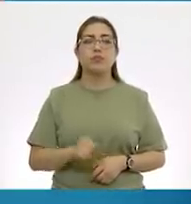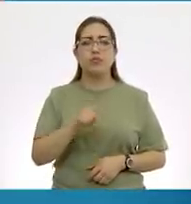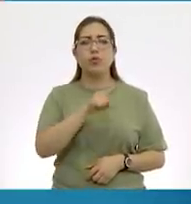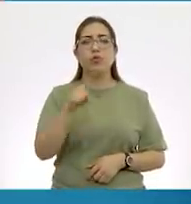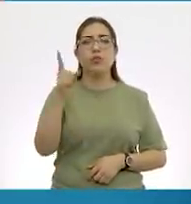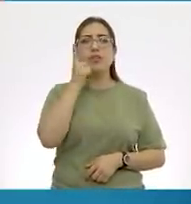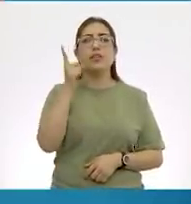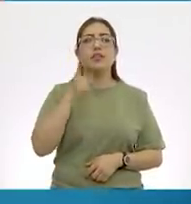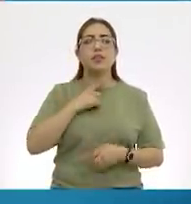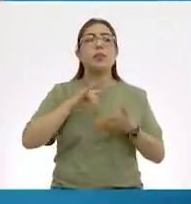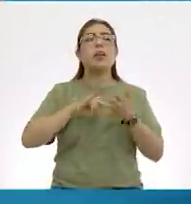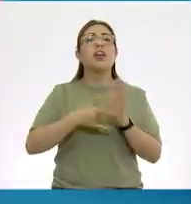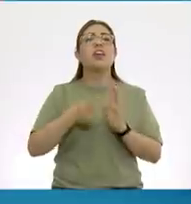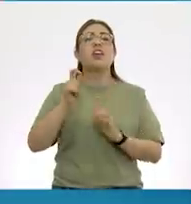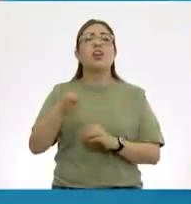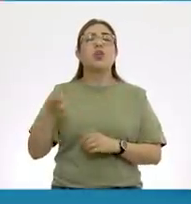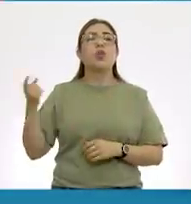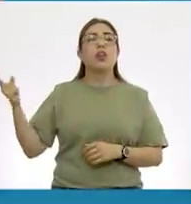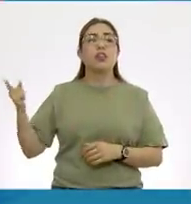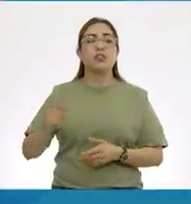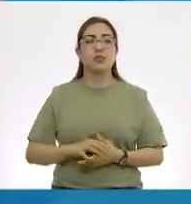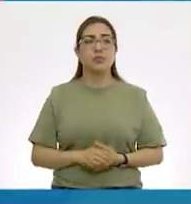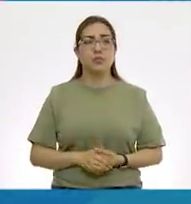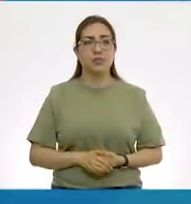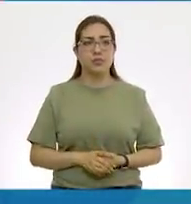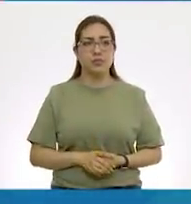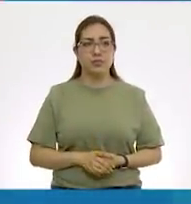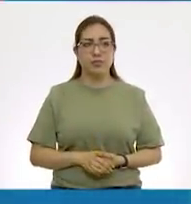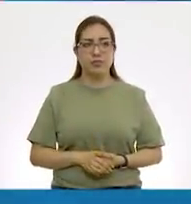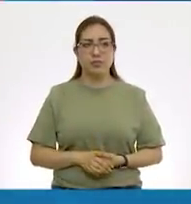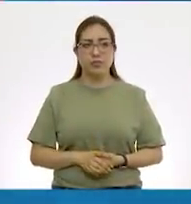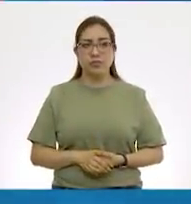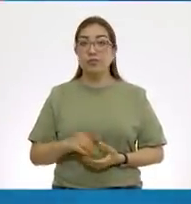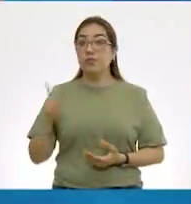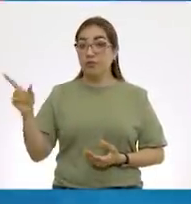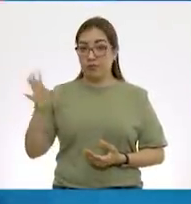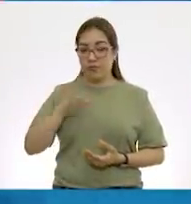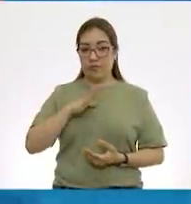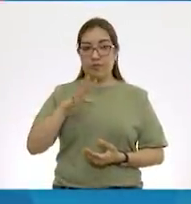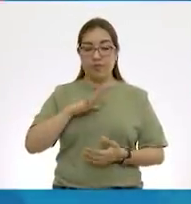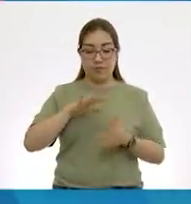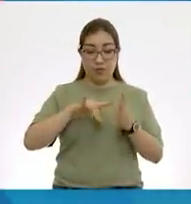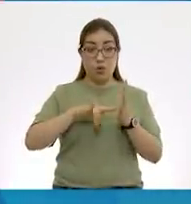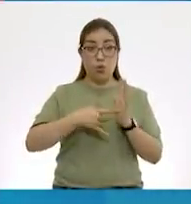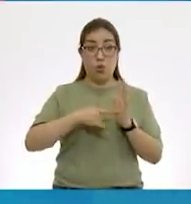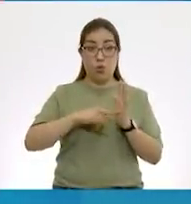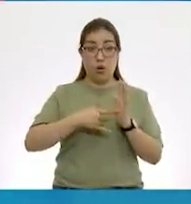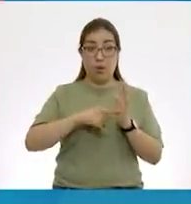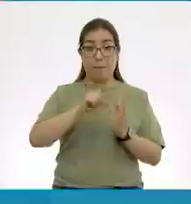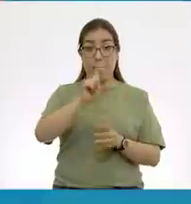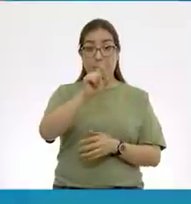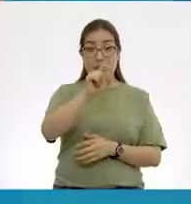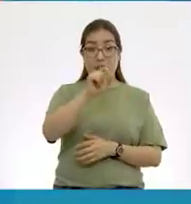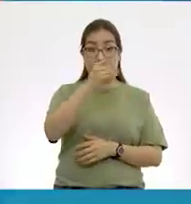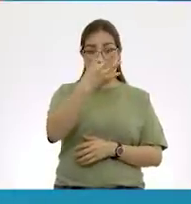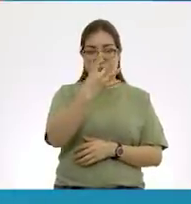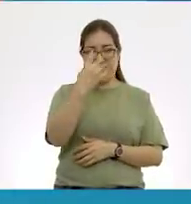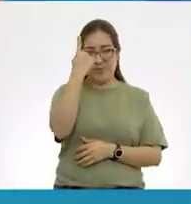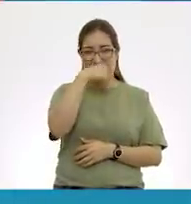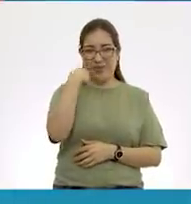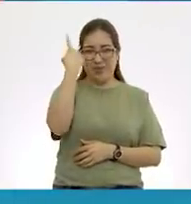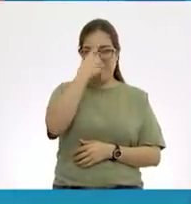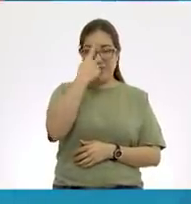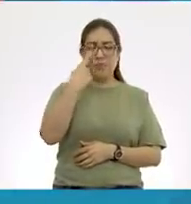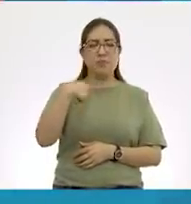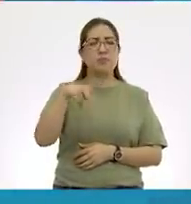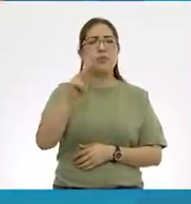hora es. Ahí tenemos la hora marcada con un formato de 24 horas. Pero